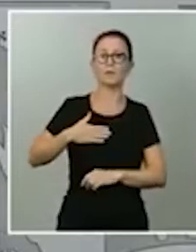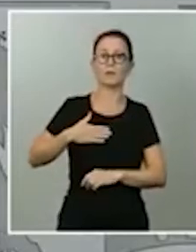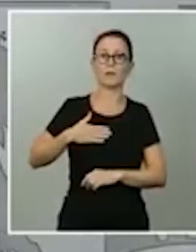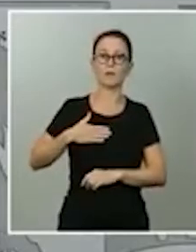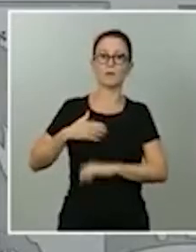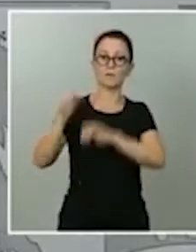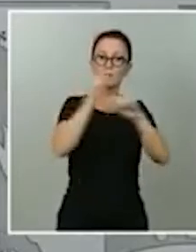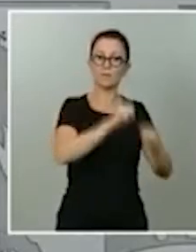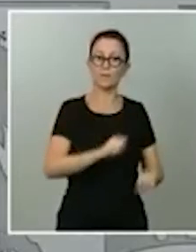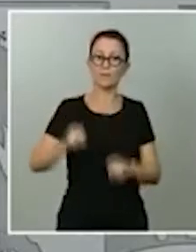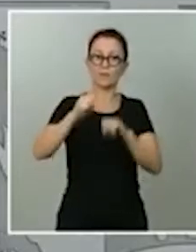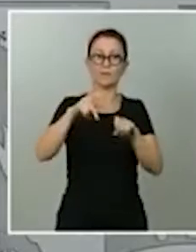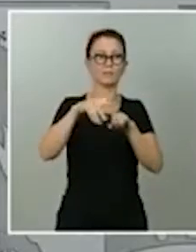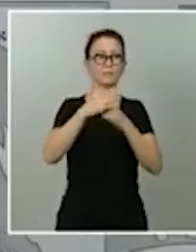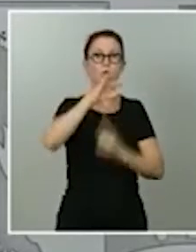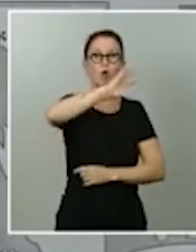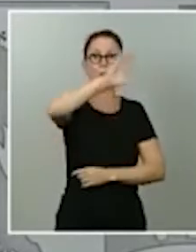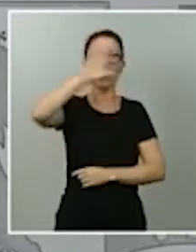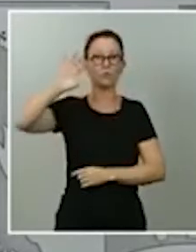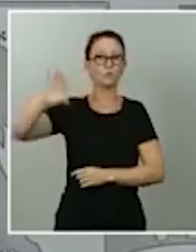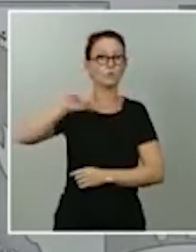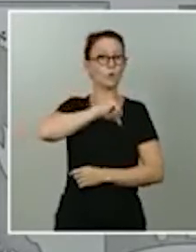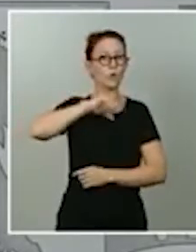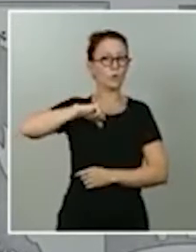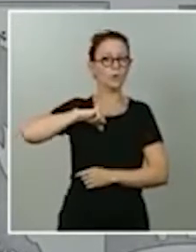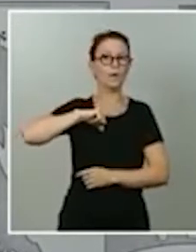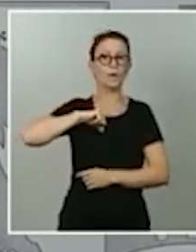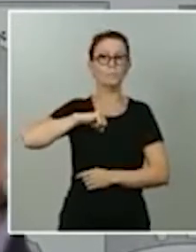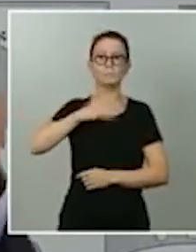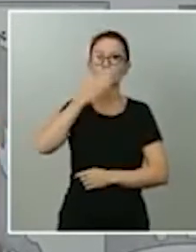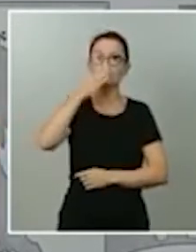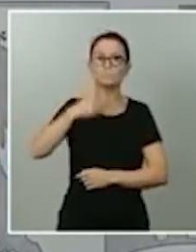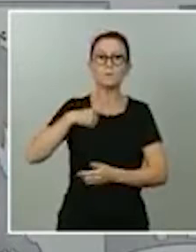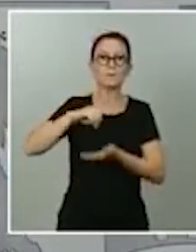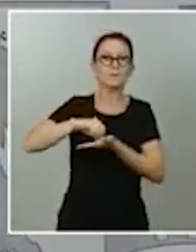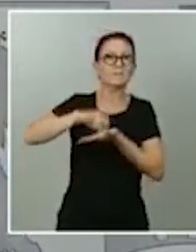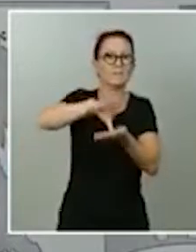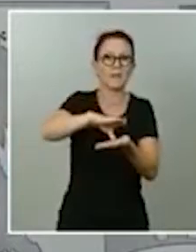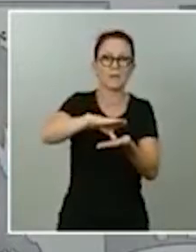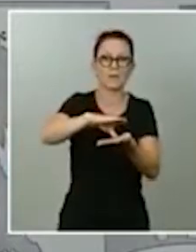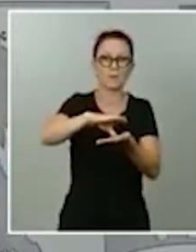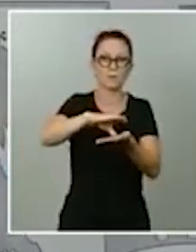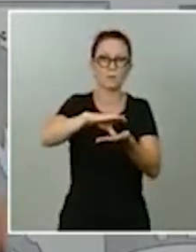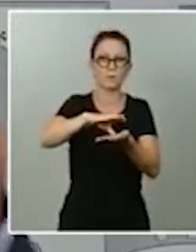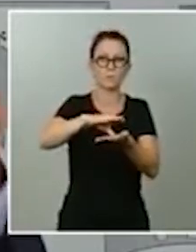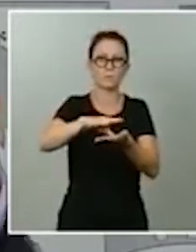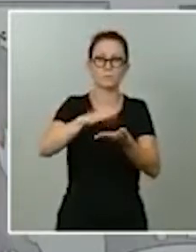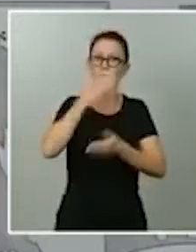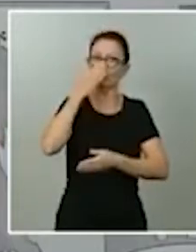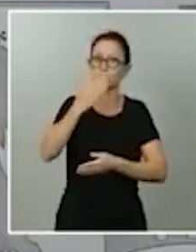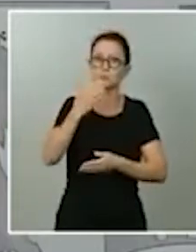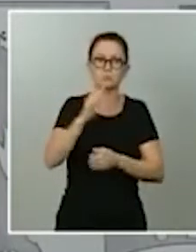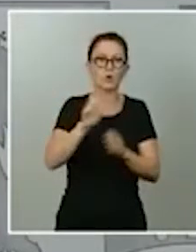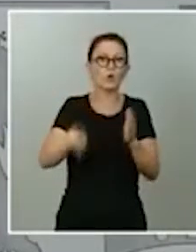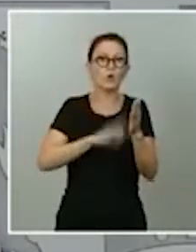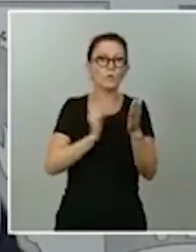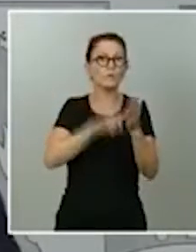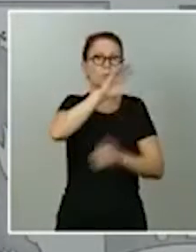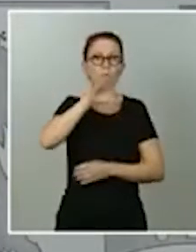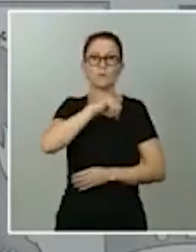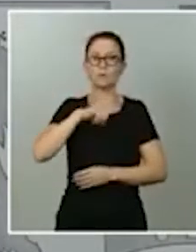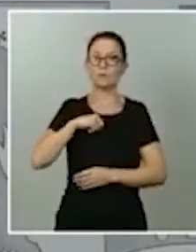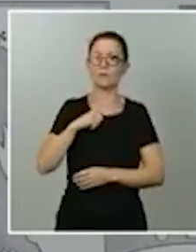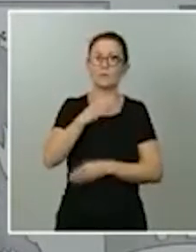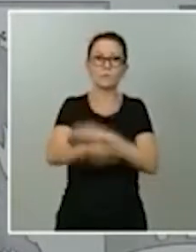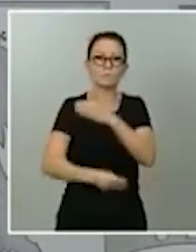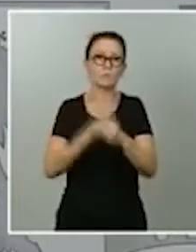en la descentralización de competencias, que las comunidades autónomas lo están haciendo bien. Quiero decirlo, lo están haciendo bien. Están haciendo un esfuerzo